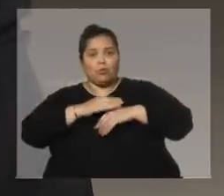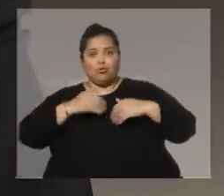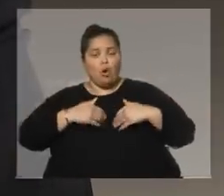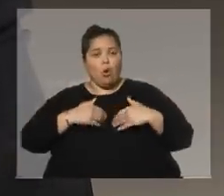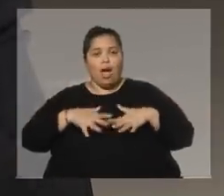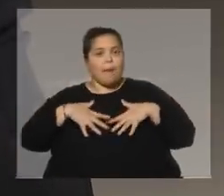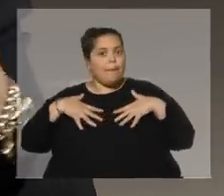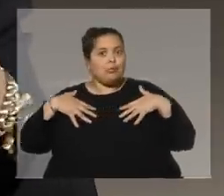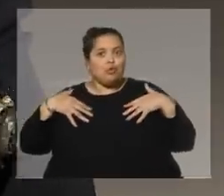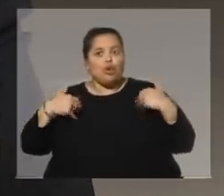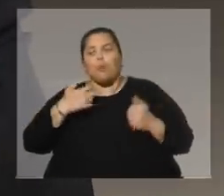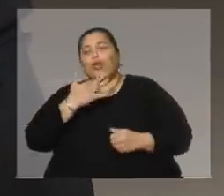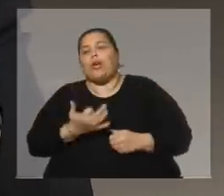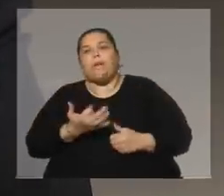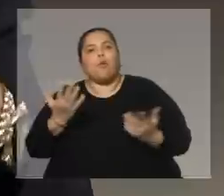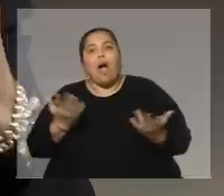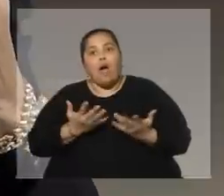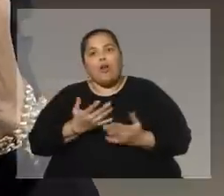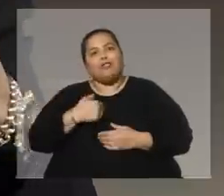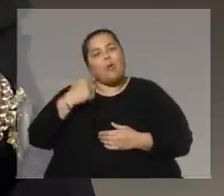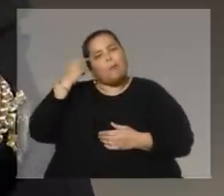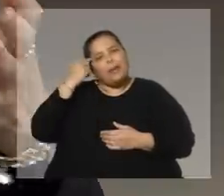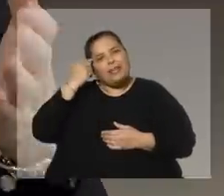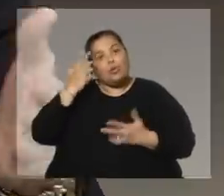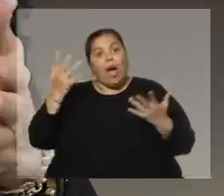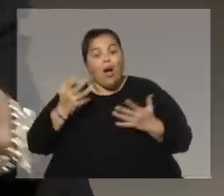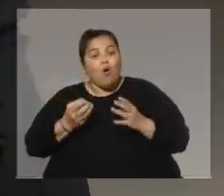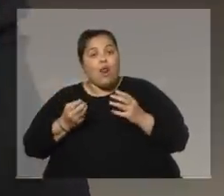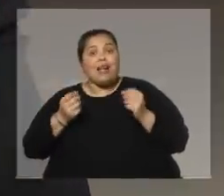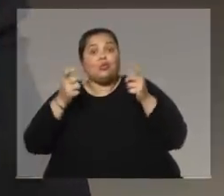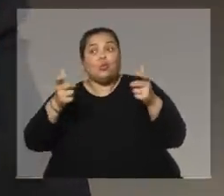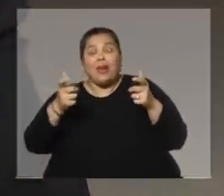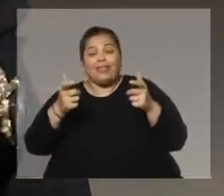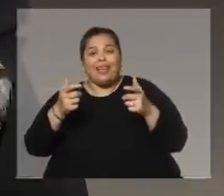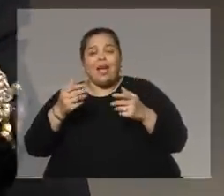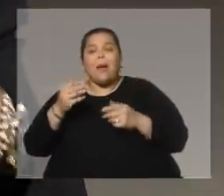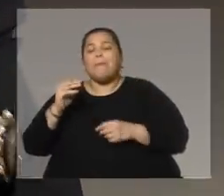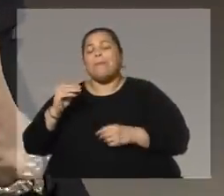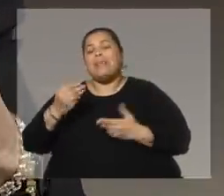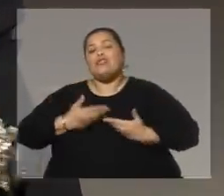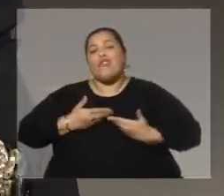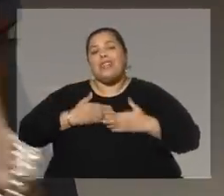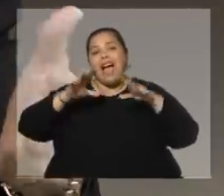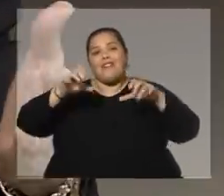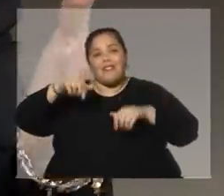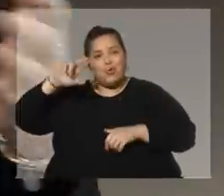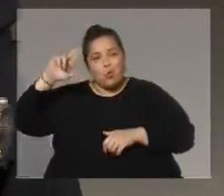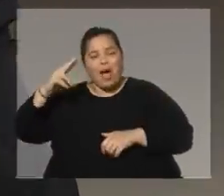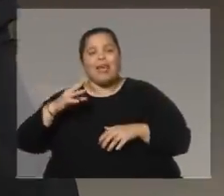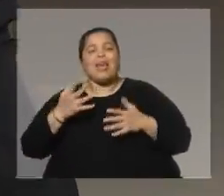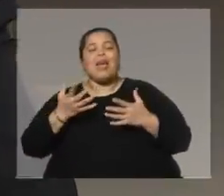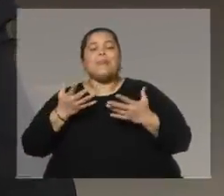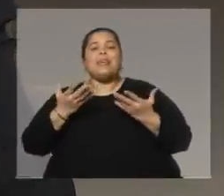Si yo me pongo a pensar que ahora tengo la suerte de tener a mi sobrina viviendo en el país, que mi sobrina nieta está estudiando